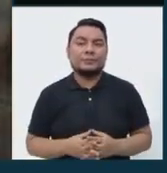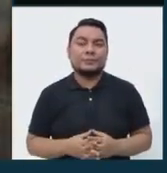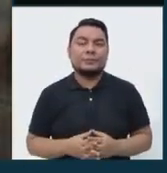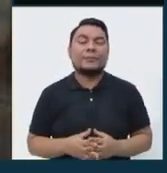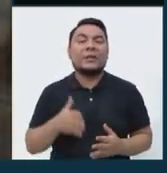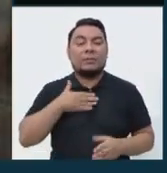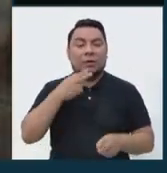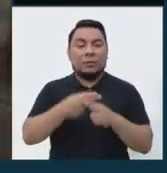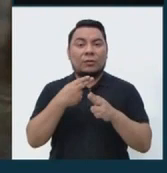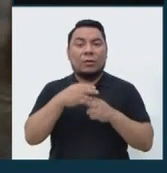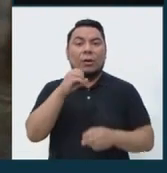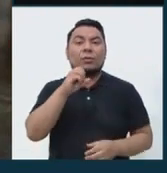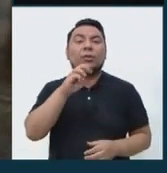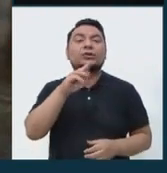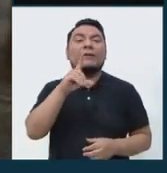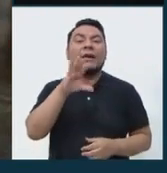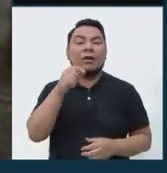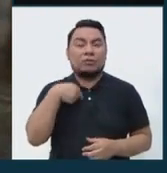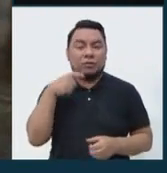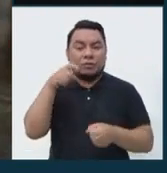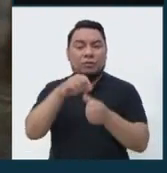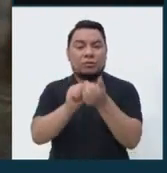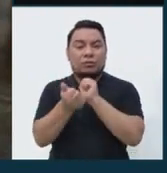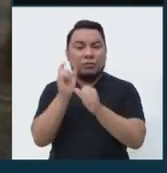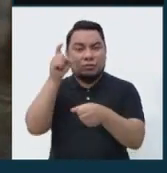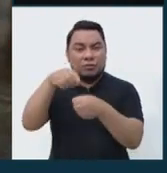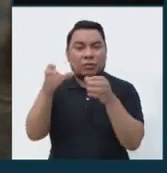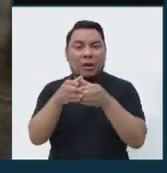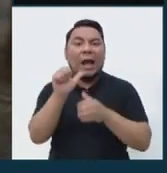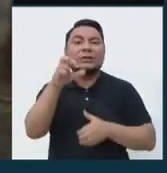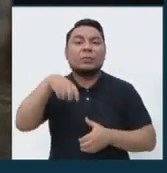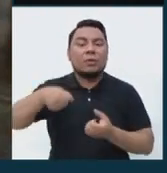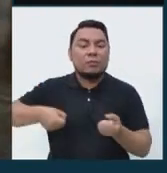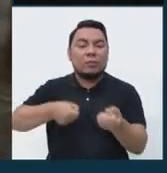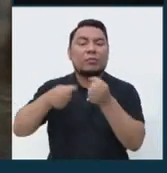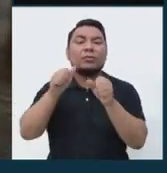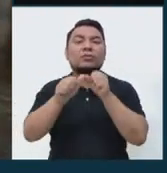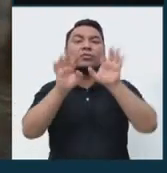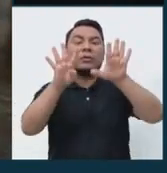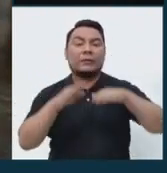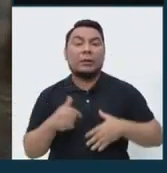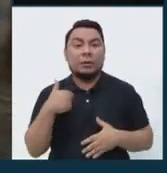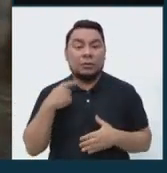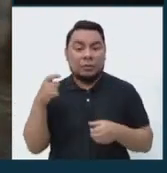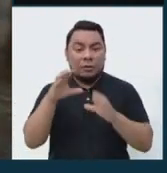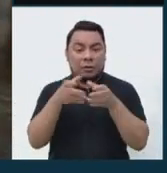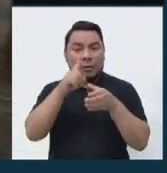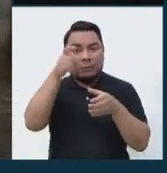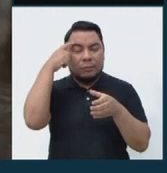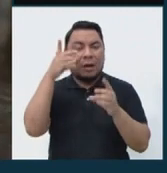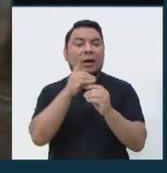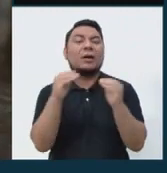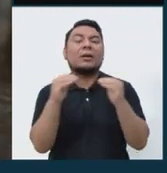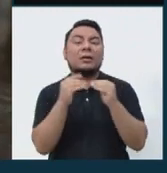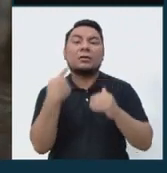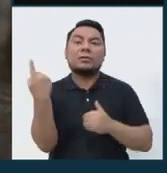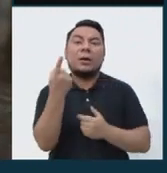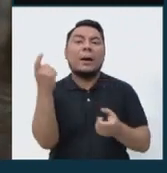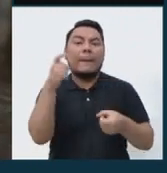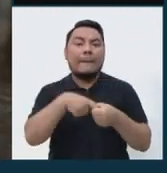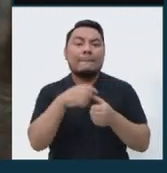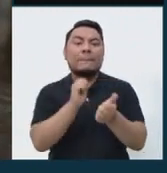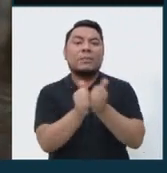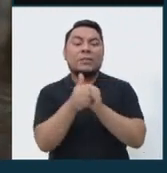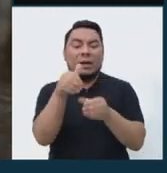Mi nombre es Osvaldo Moreno. Soy candidato por Acción Popular con el número 9. Vengo de un partido democrático donde hemos participado de